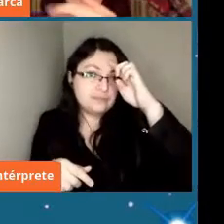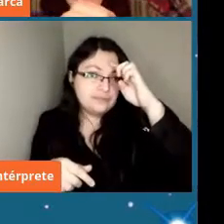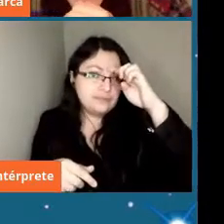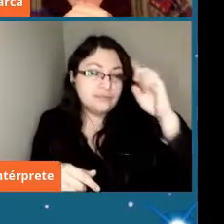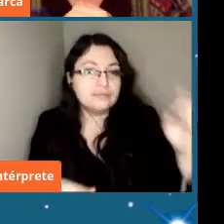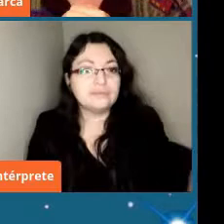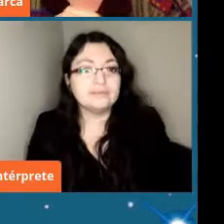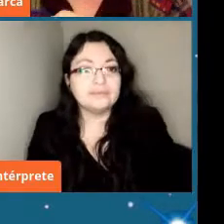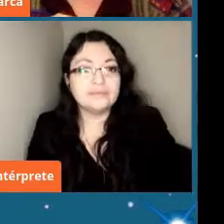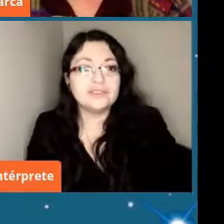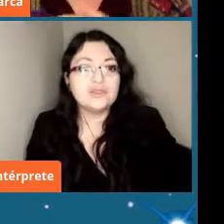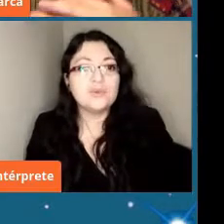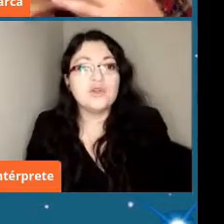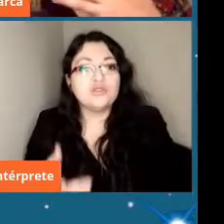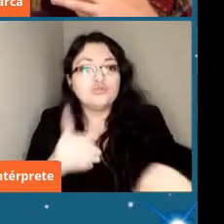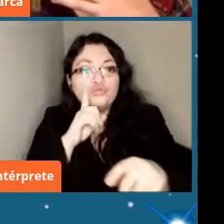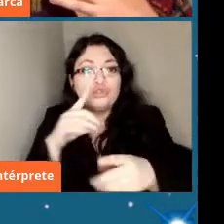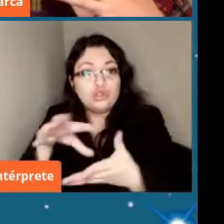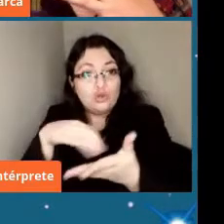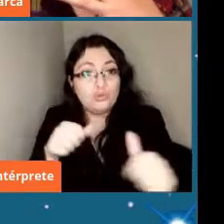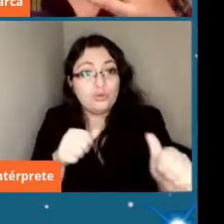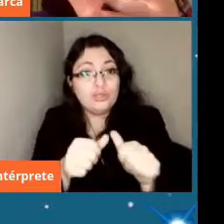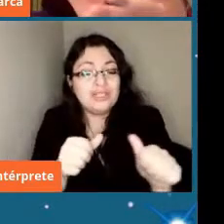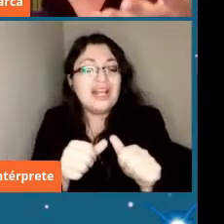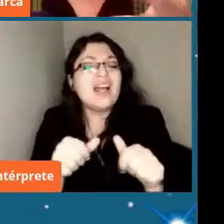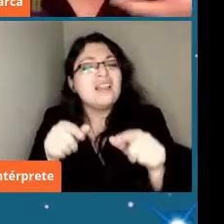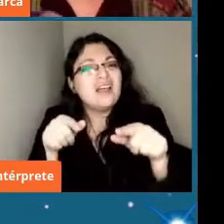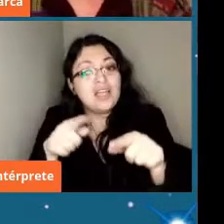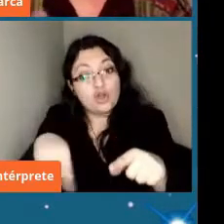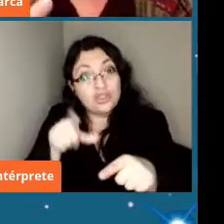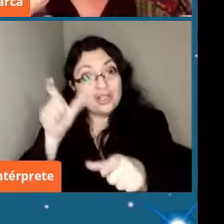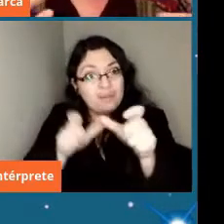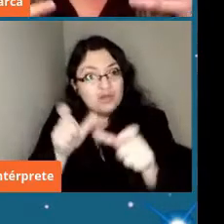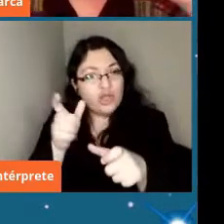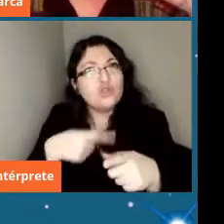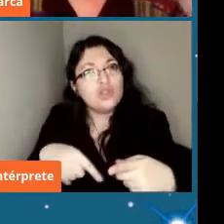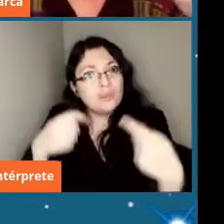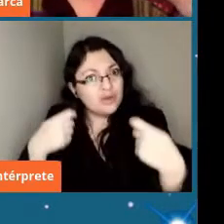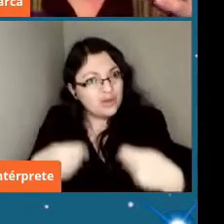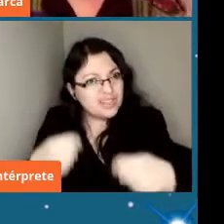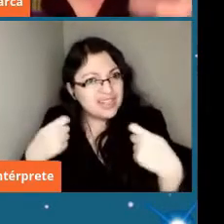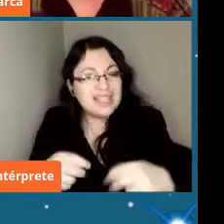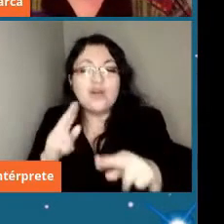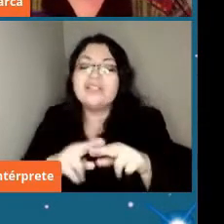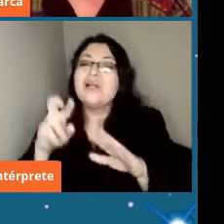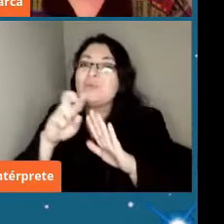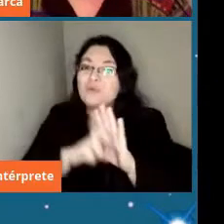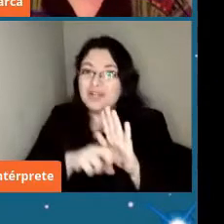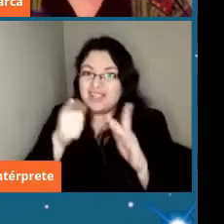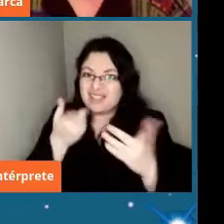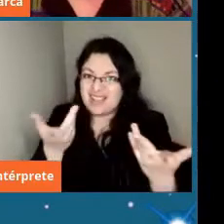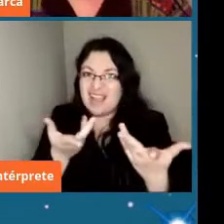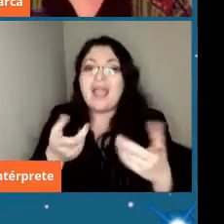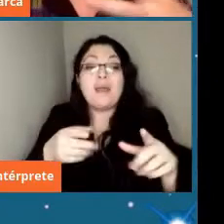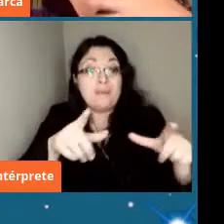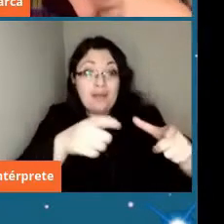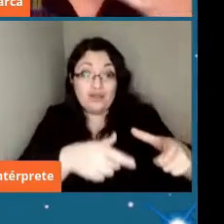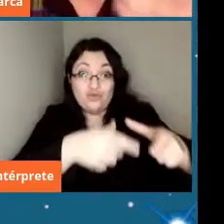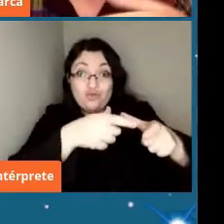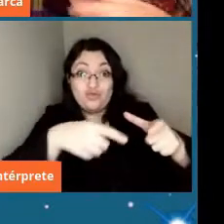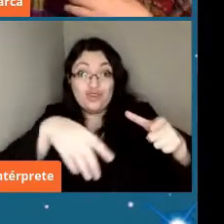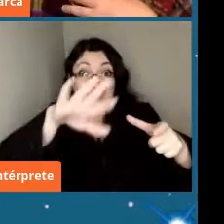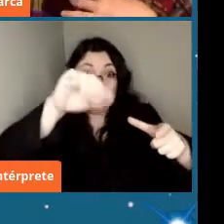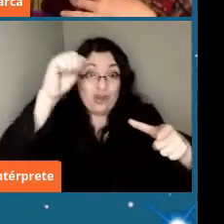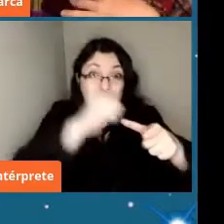de la comuna y entonces con ellos es que hemos tratado de armar este proyecto de protección de este cráter muy bonito